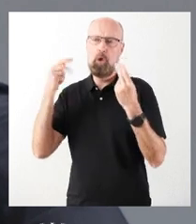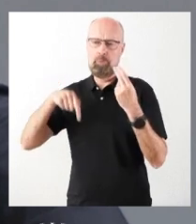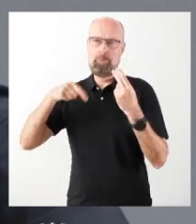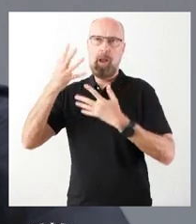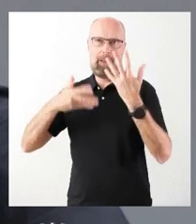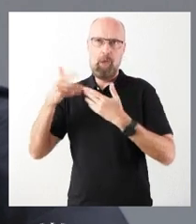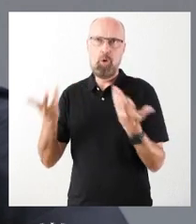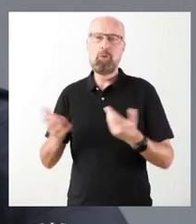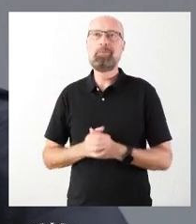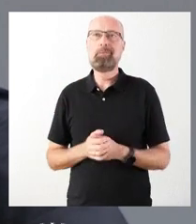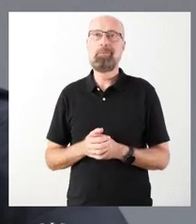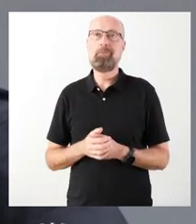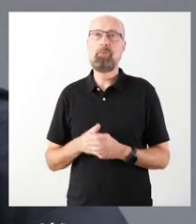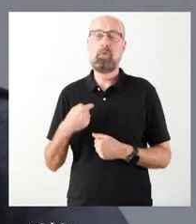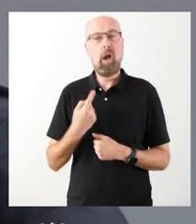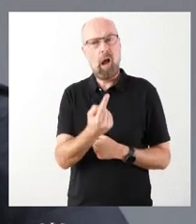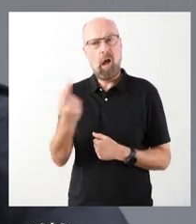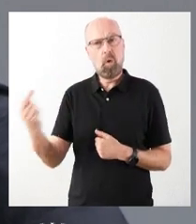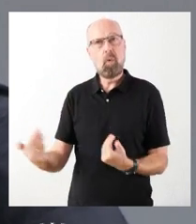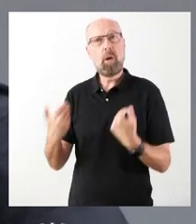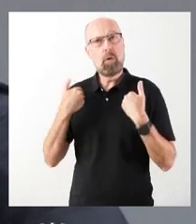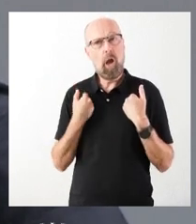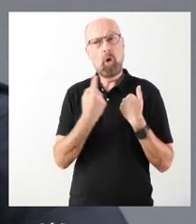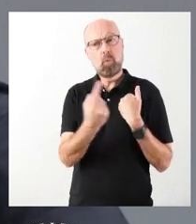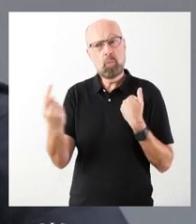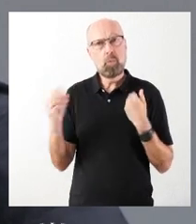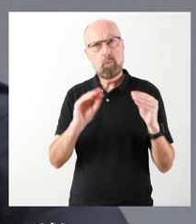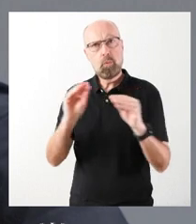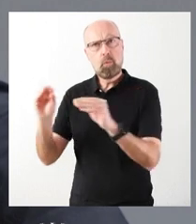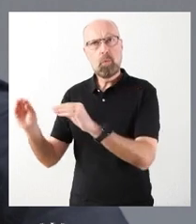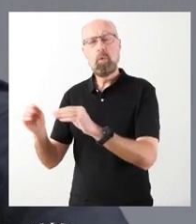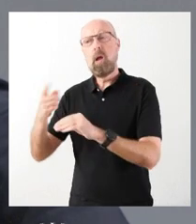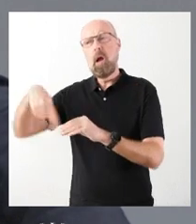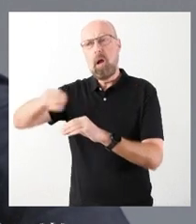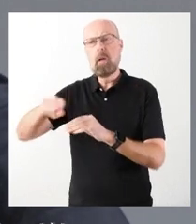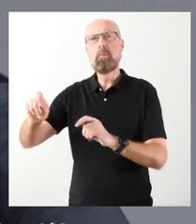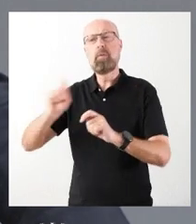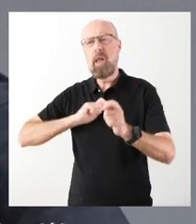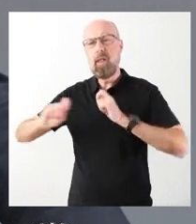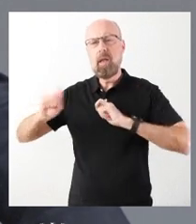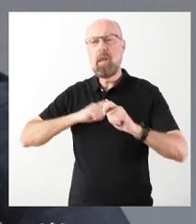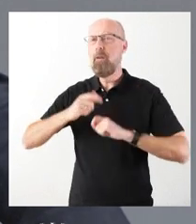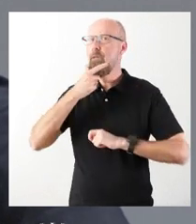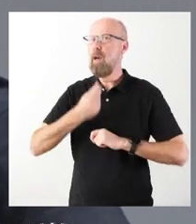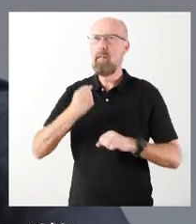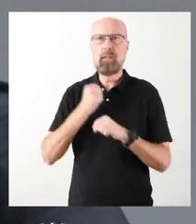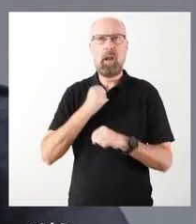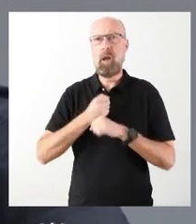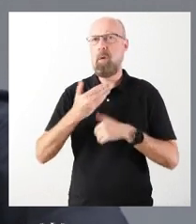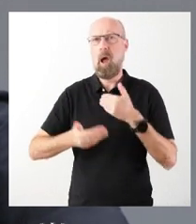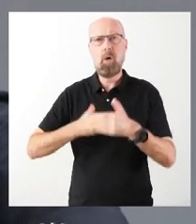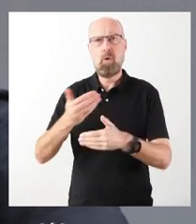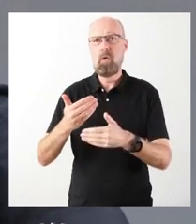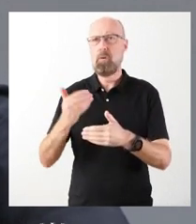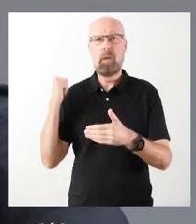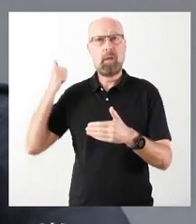mí, todos ellos, desde su responsabilidad, me han facilitado la labor y el trabajo que he tenido que realizar durante